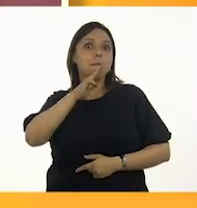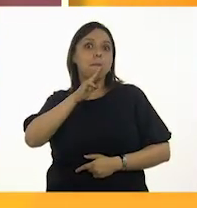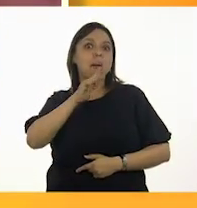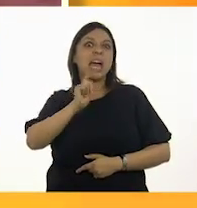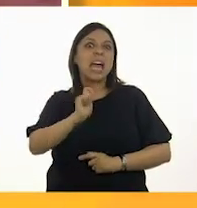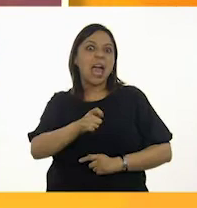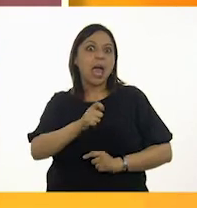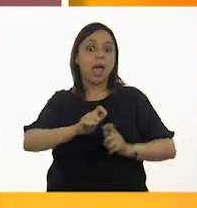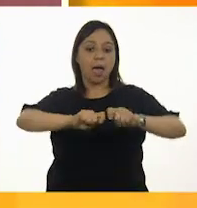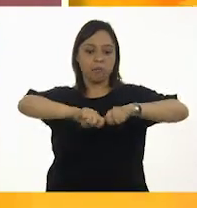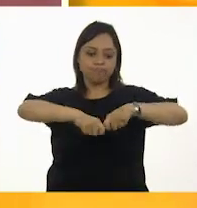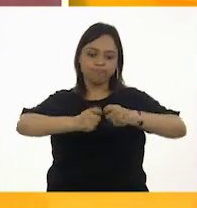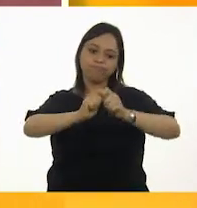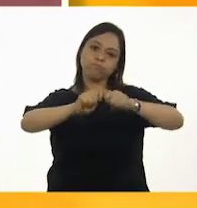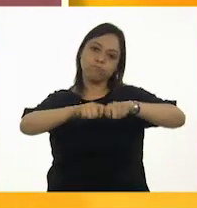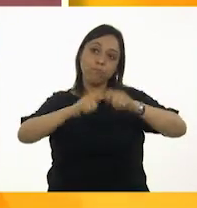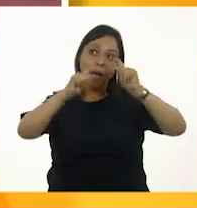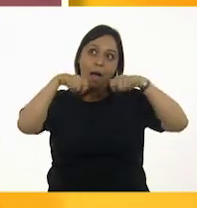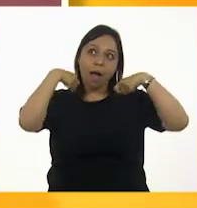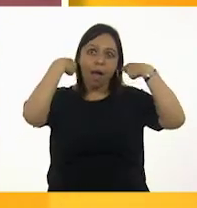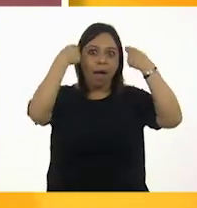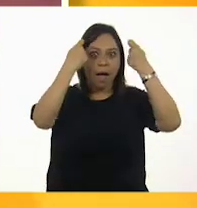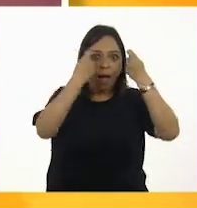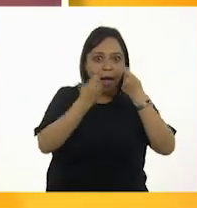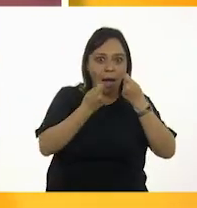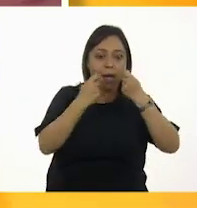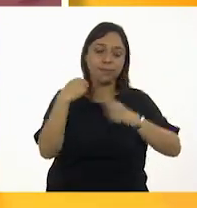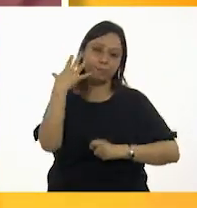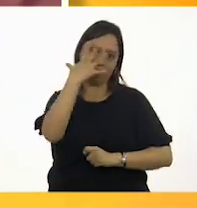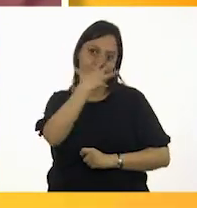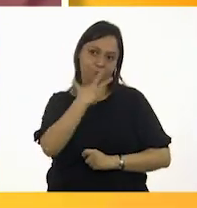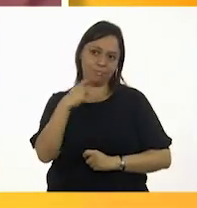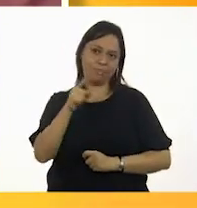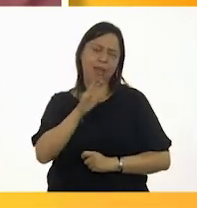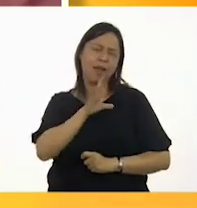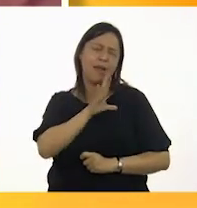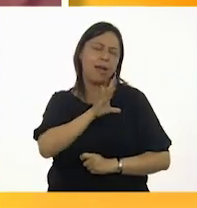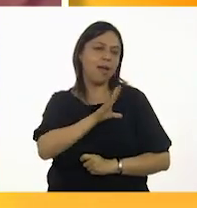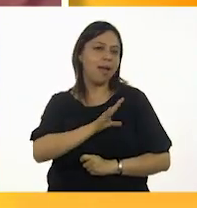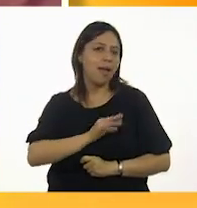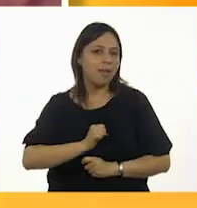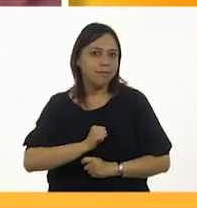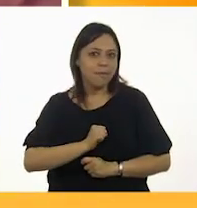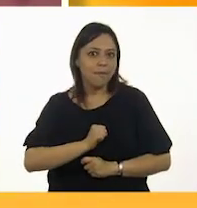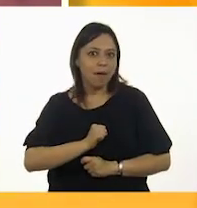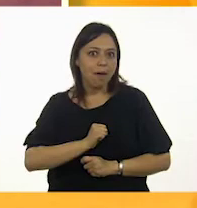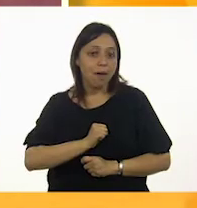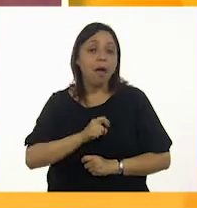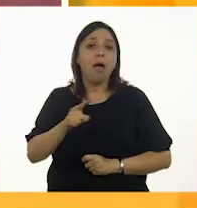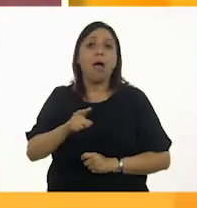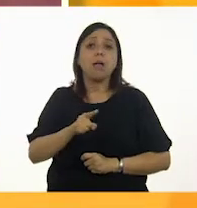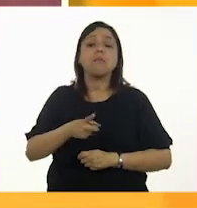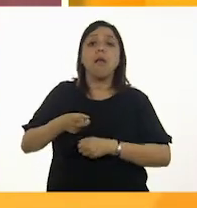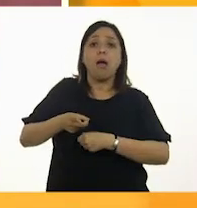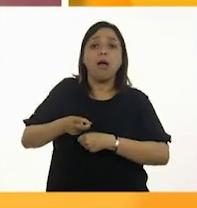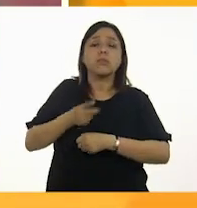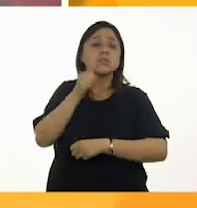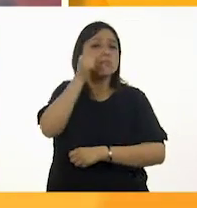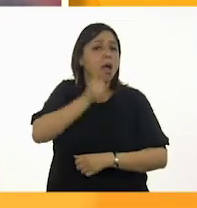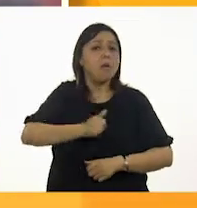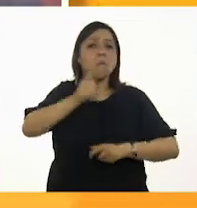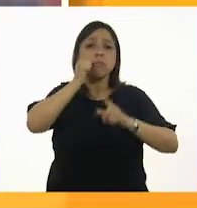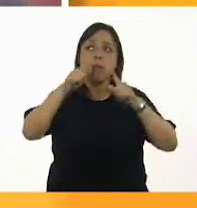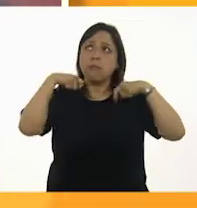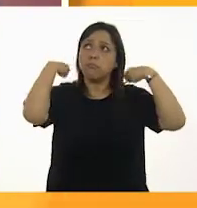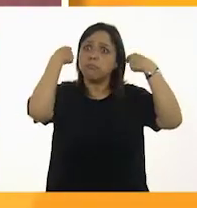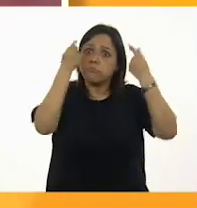Caperuza. Una caperuza muy bonita. Le gustaba tanto que la usaba todo el tiempo. ¿Y la